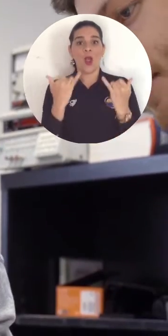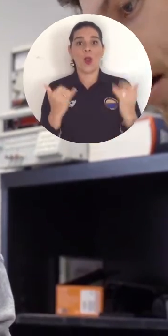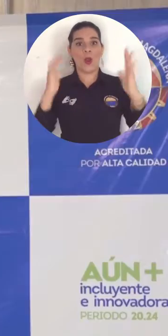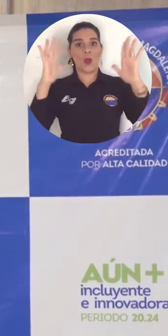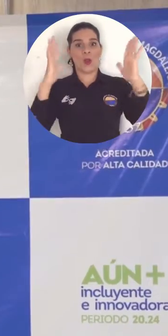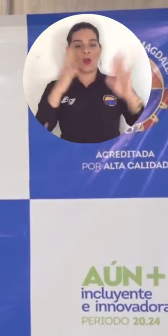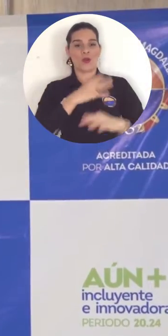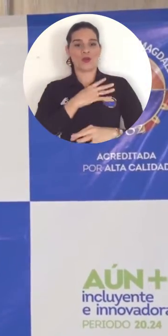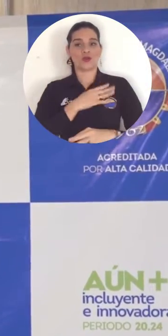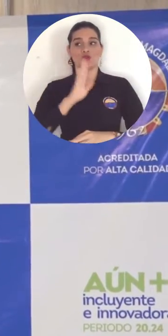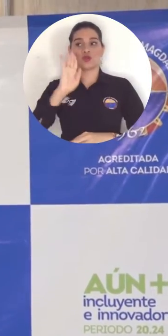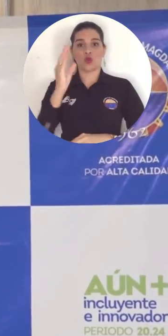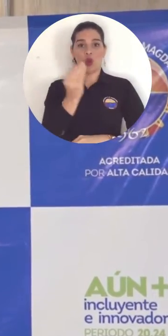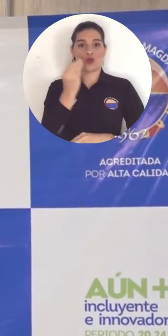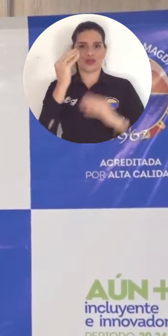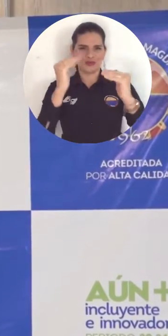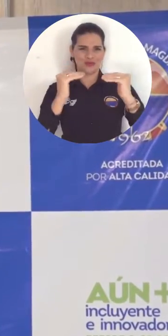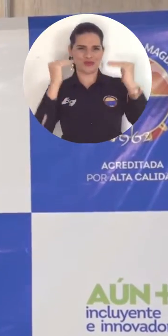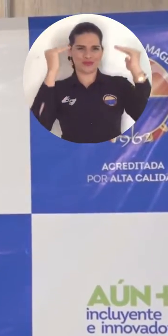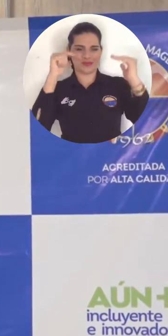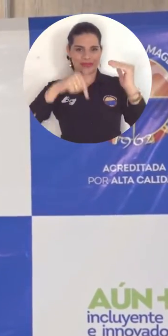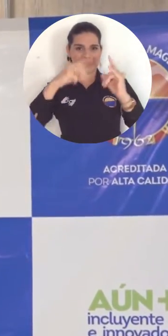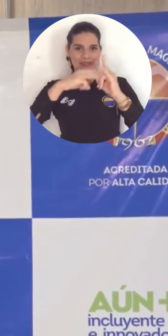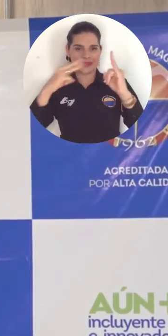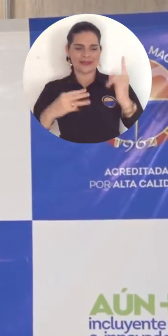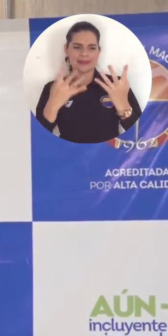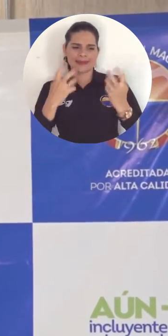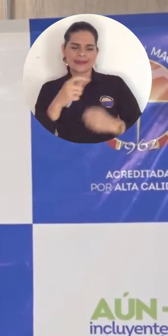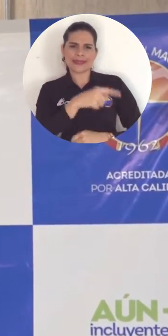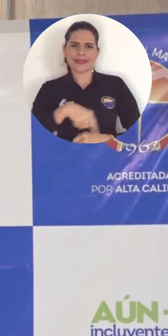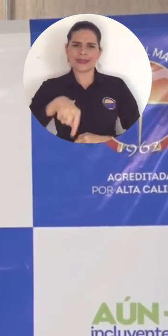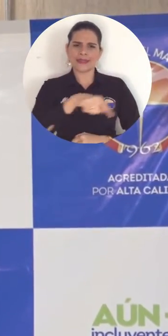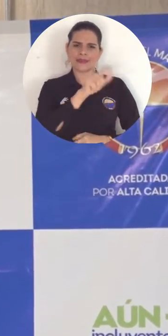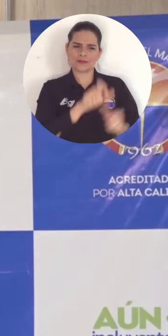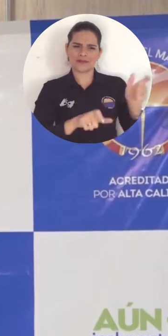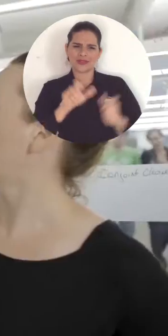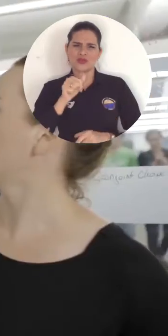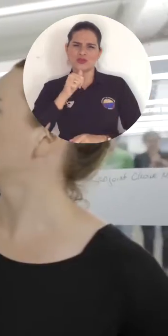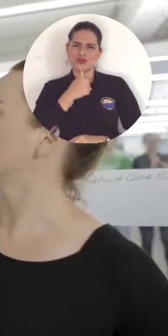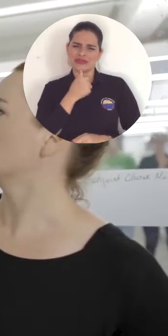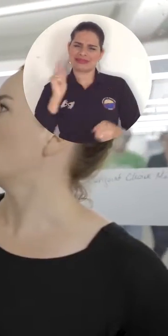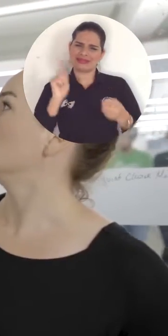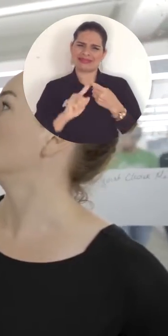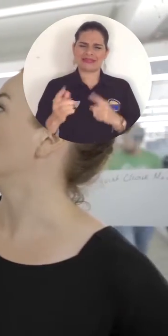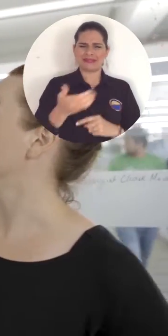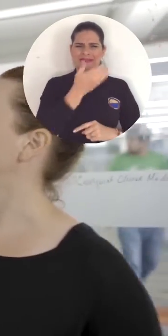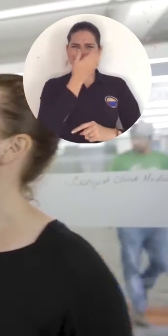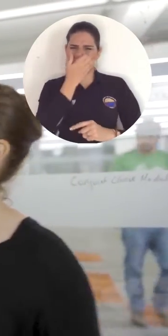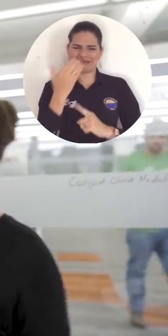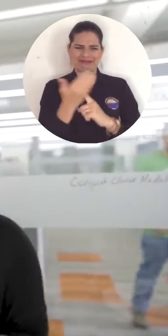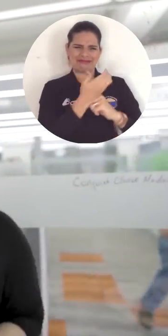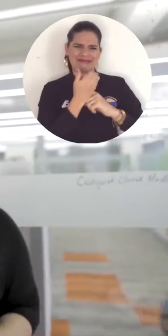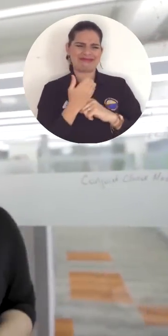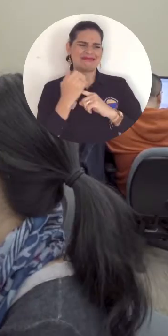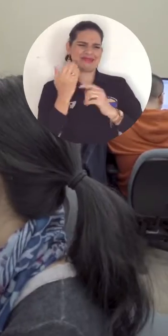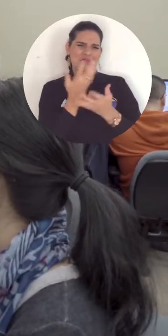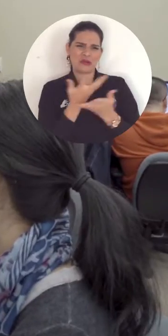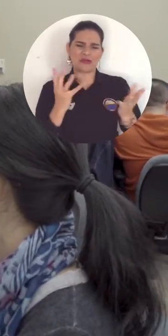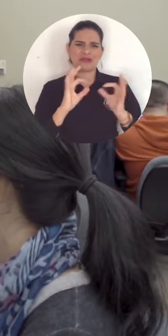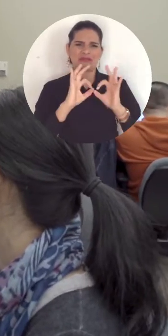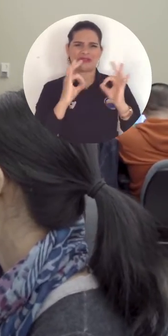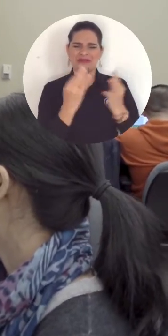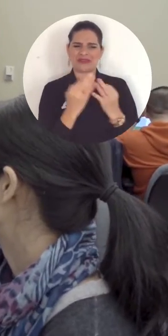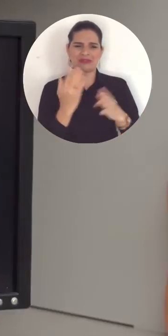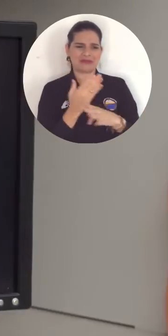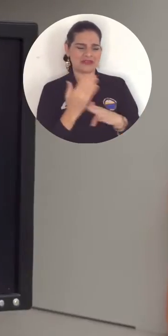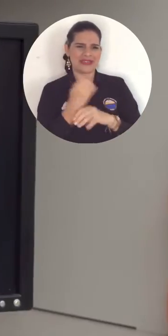flexible, que está orientado a que se formen investigadores autónomos de alto nivel en las diferentes disciplinas de la